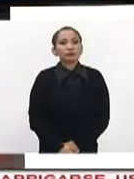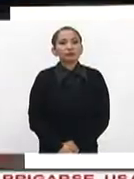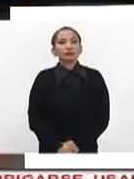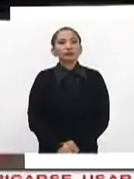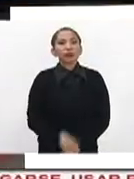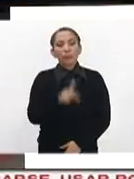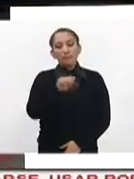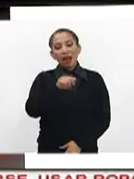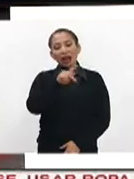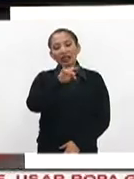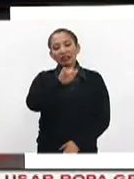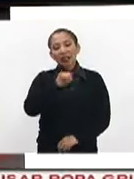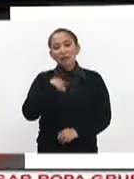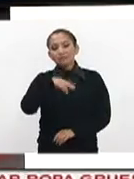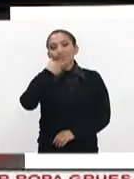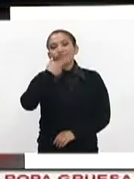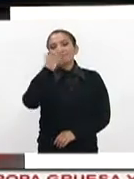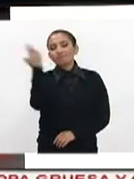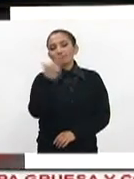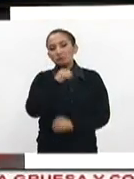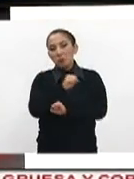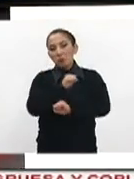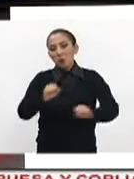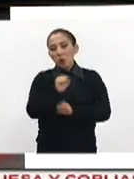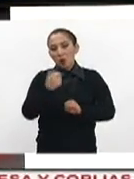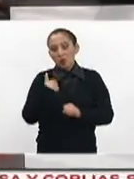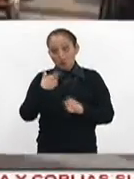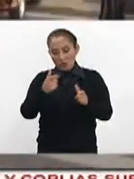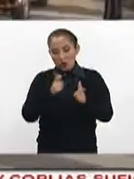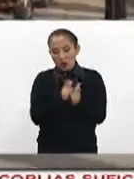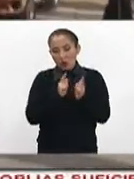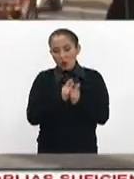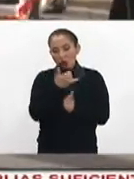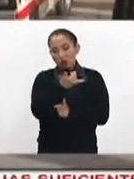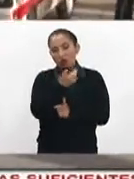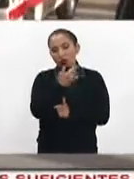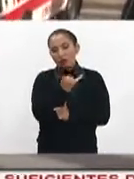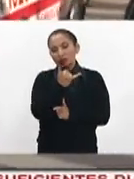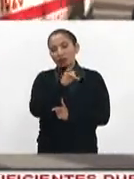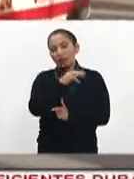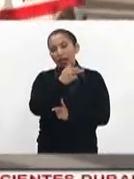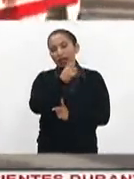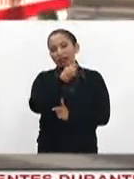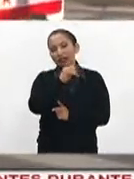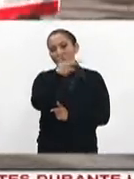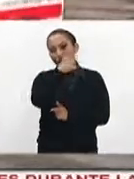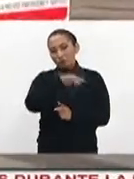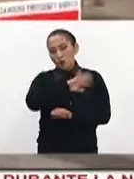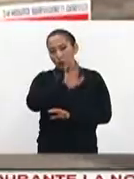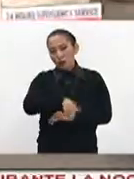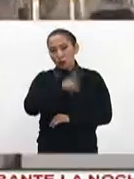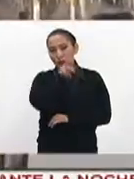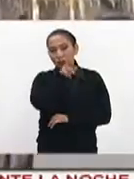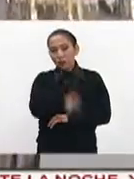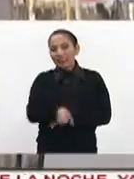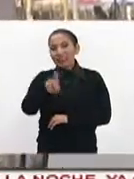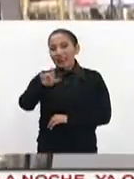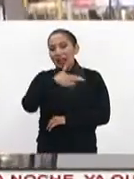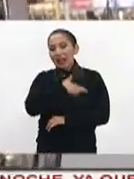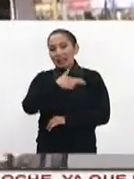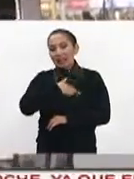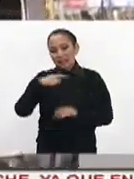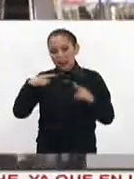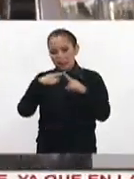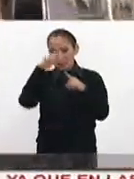En Pakistán, un atentado suicida reivindicado por el grupo yihadista dejó al menos ocho muertos y 30 heridos durante la misa